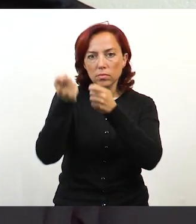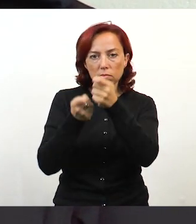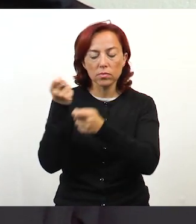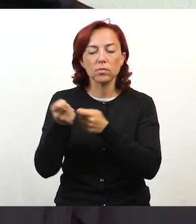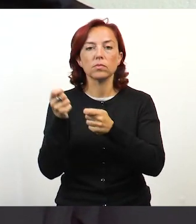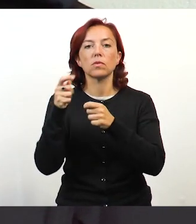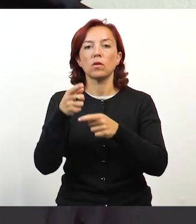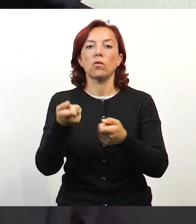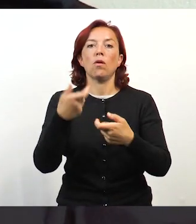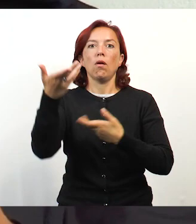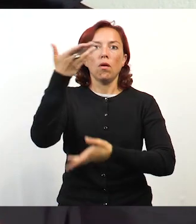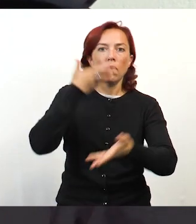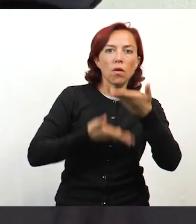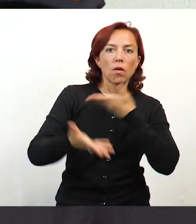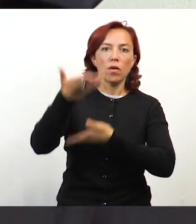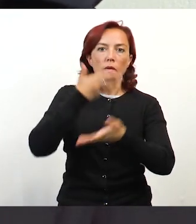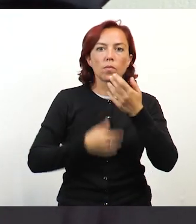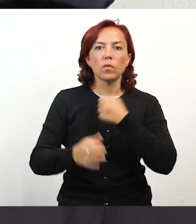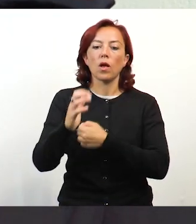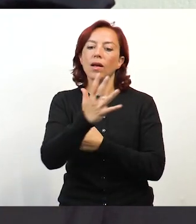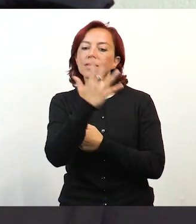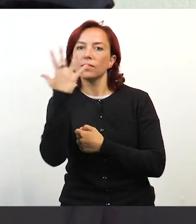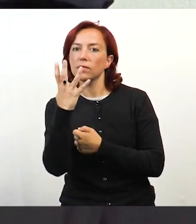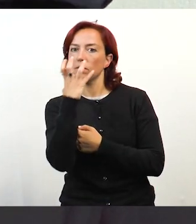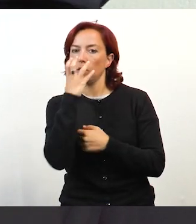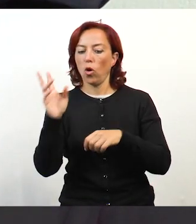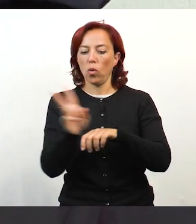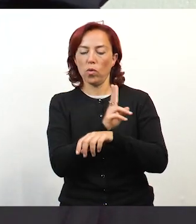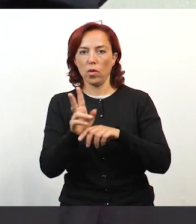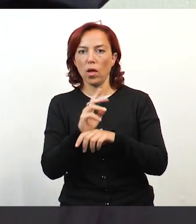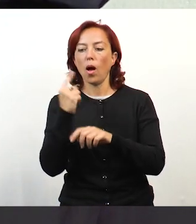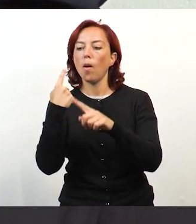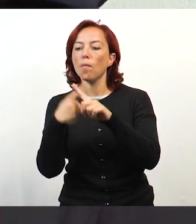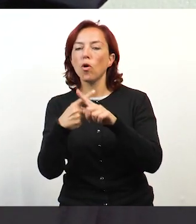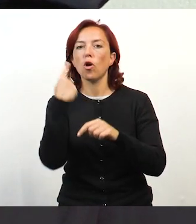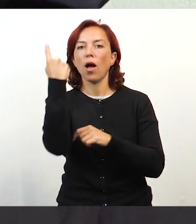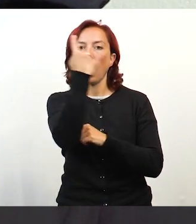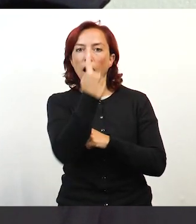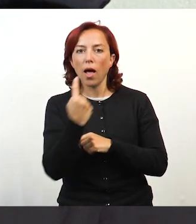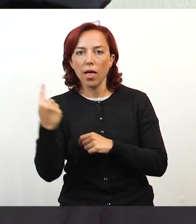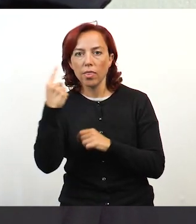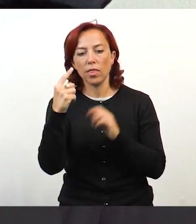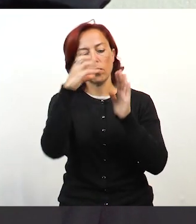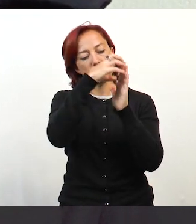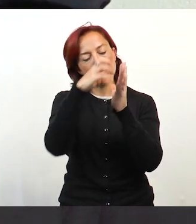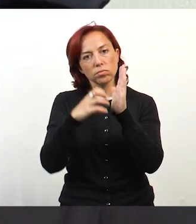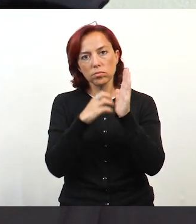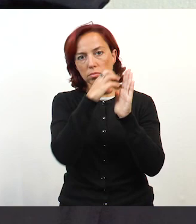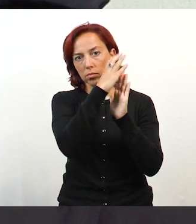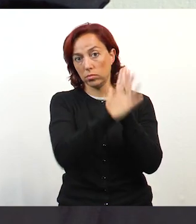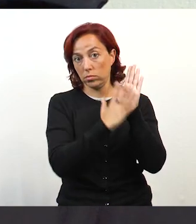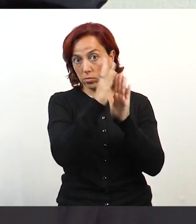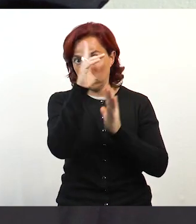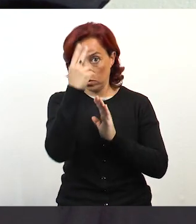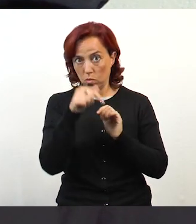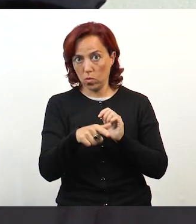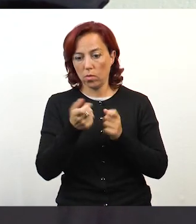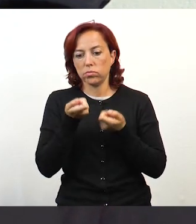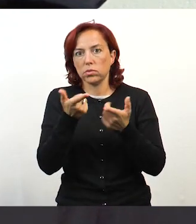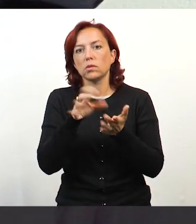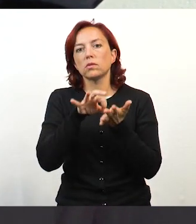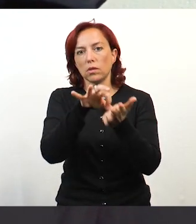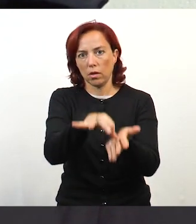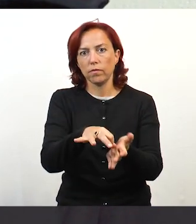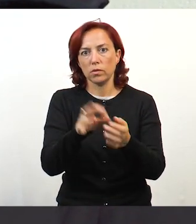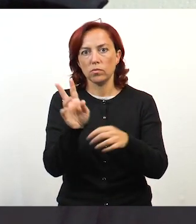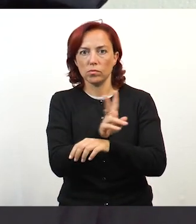un recambio, una incorporación de 5 equipos de protección respiratoria por cada una de las unidades, suficiente para las dotaciones y para